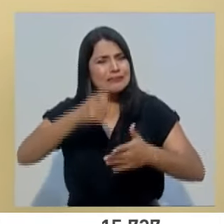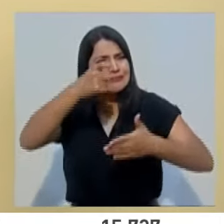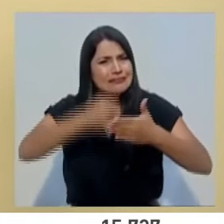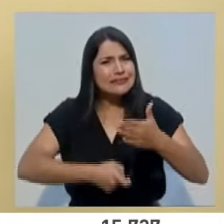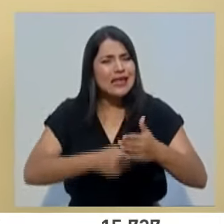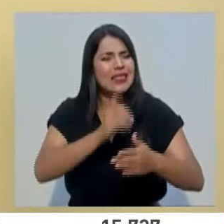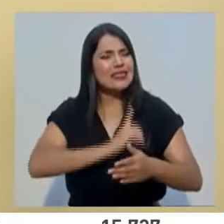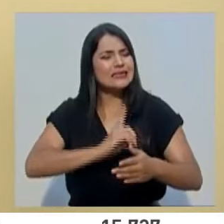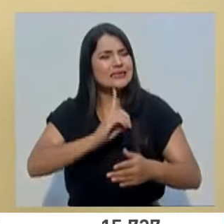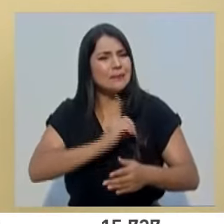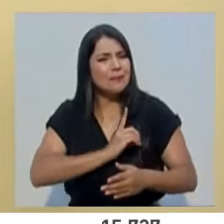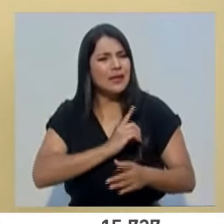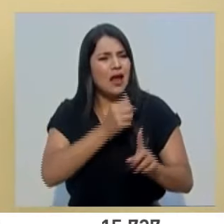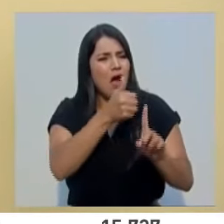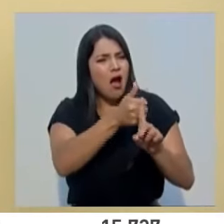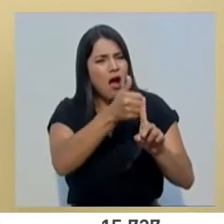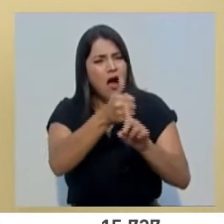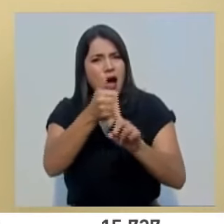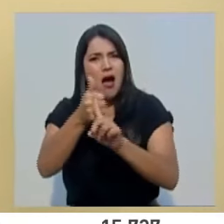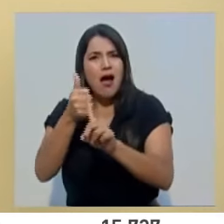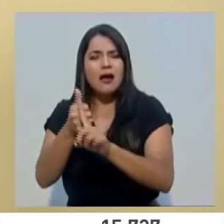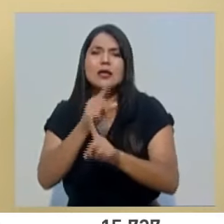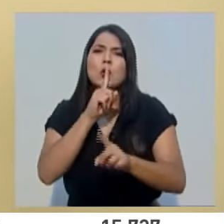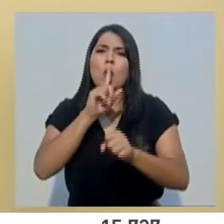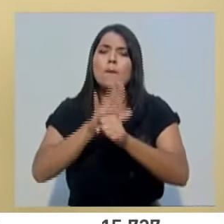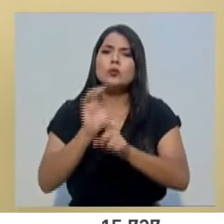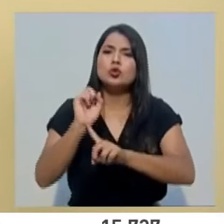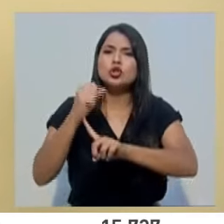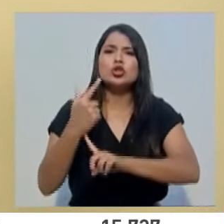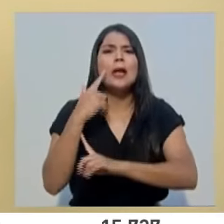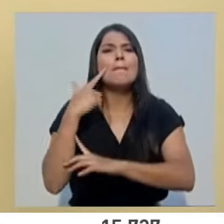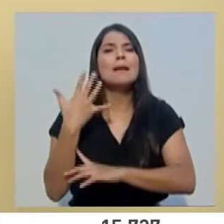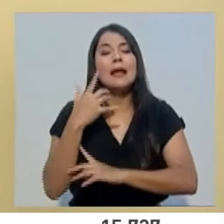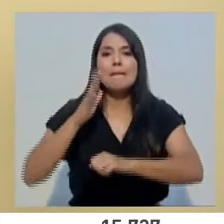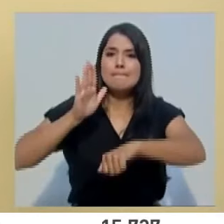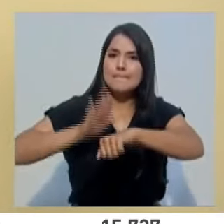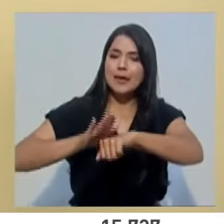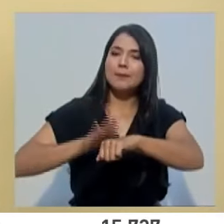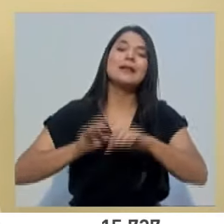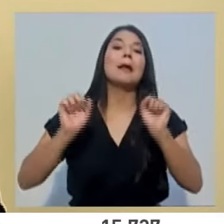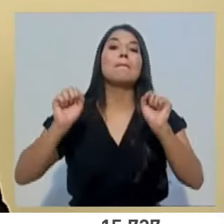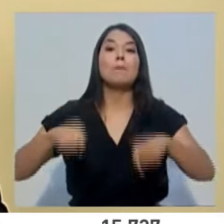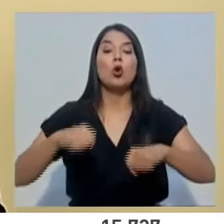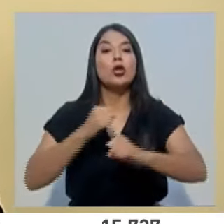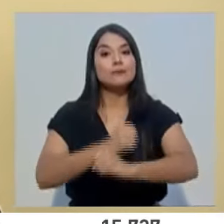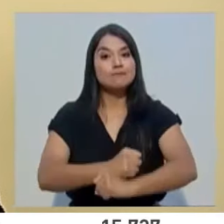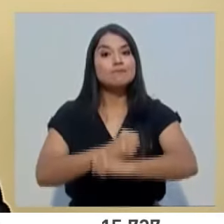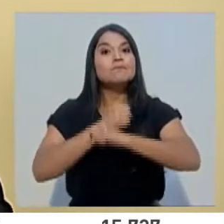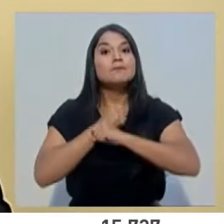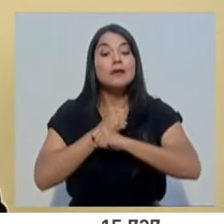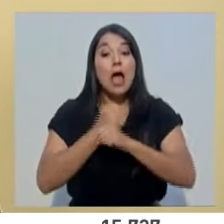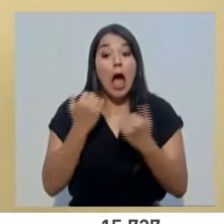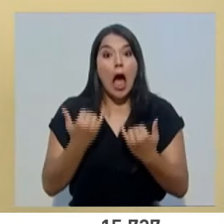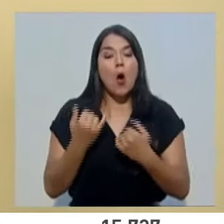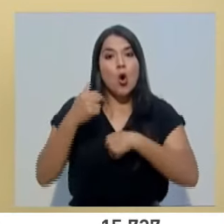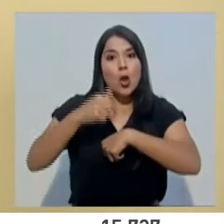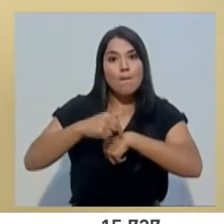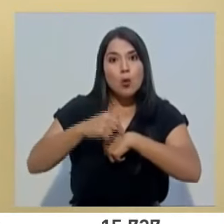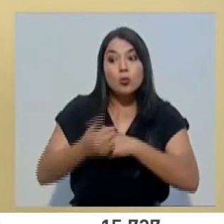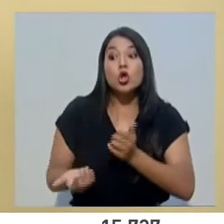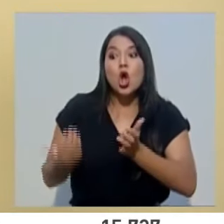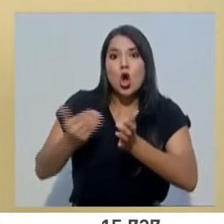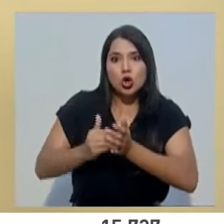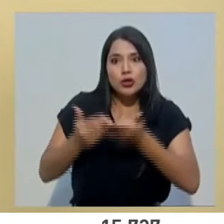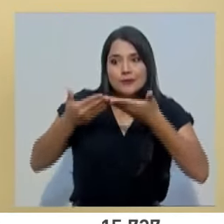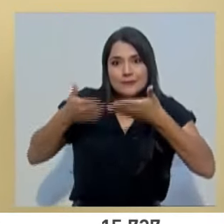disciplina individual y en el compromiso social que nos permita garantizar que una fase de apertura de nuevas